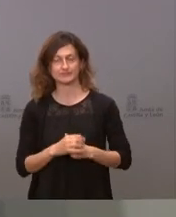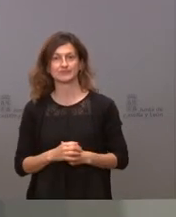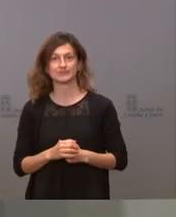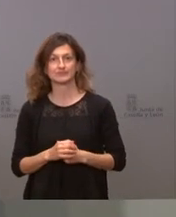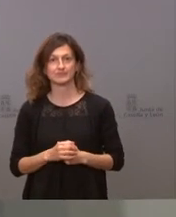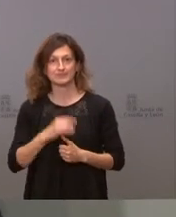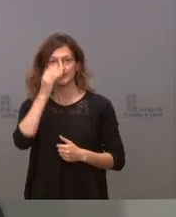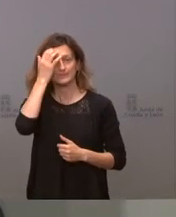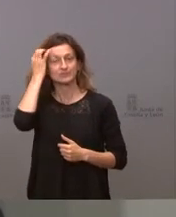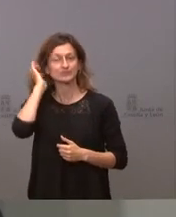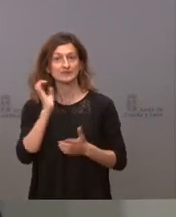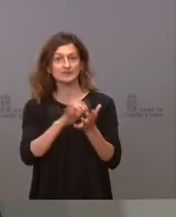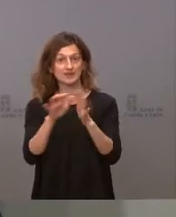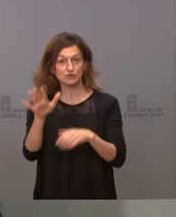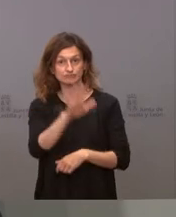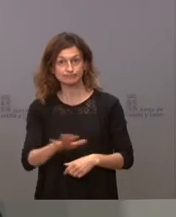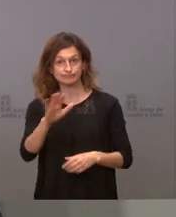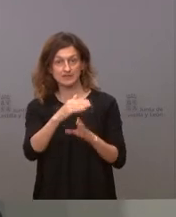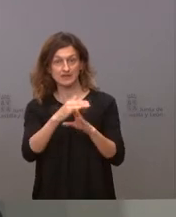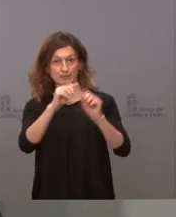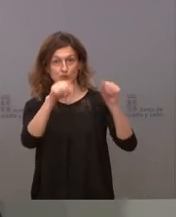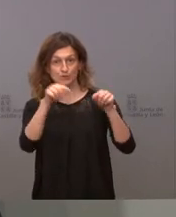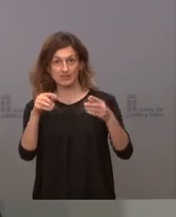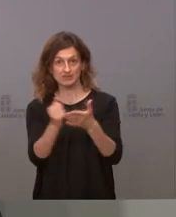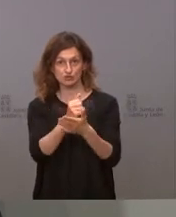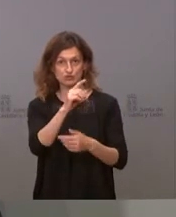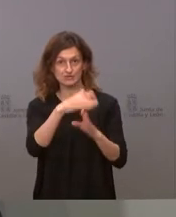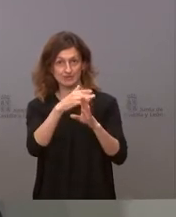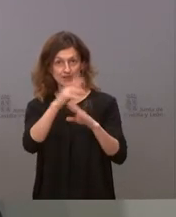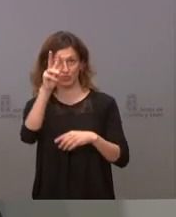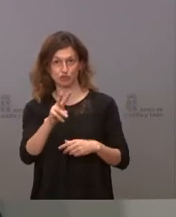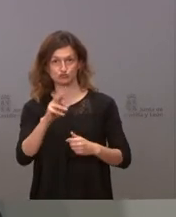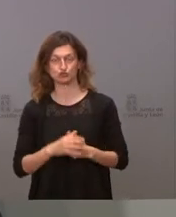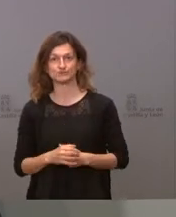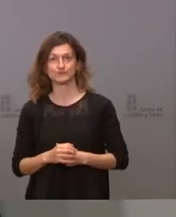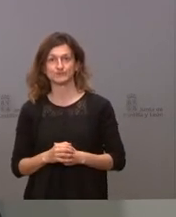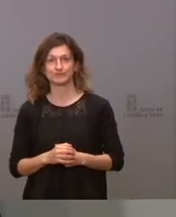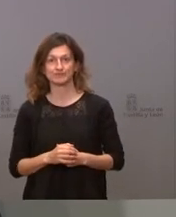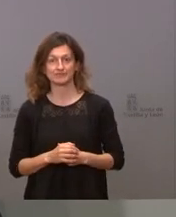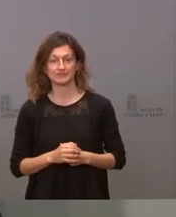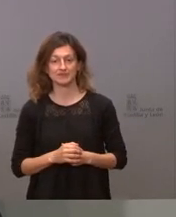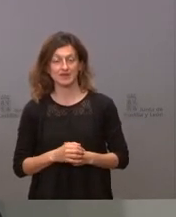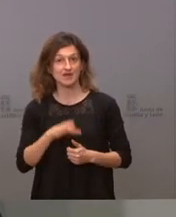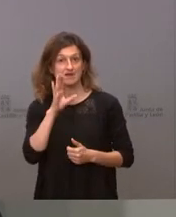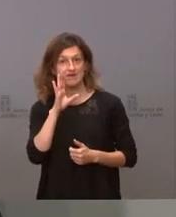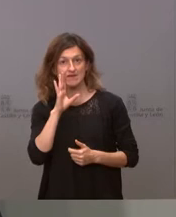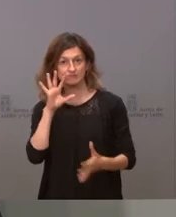se va a bajar a todas las provincias y al respecto de lo sucedido